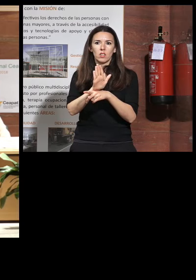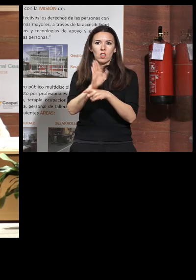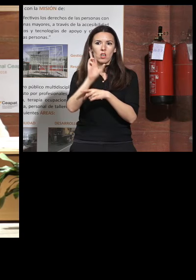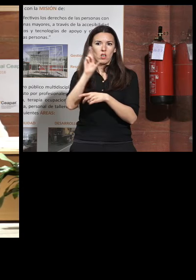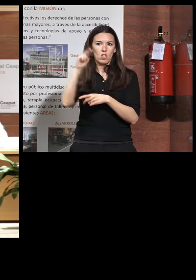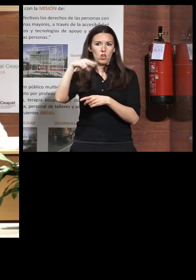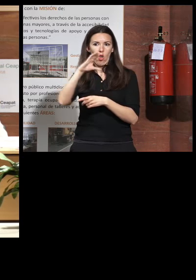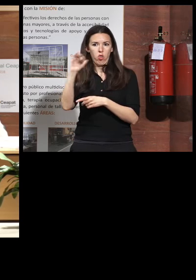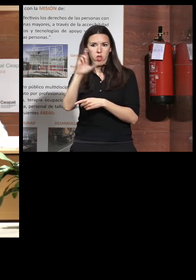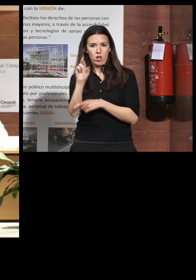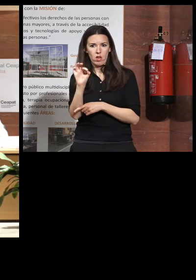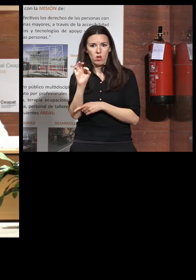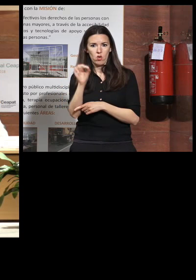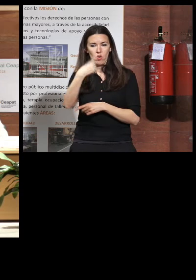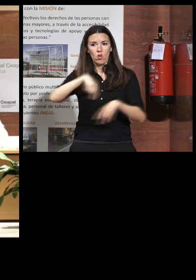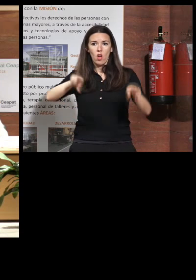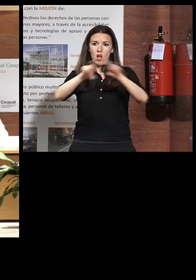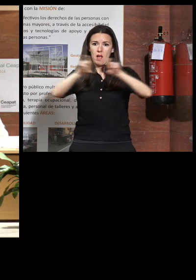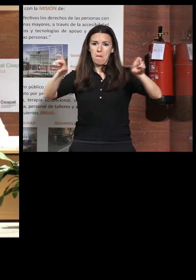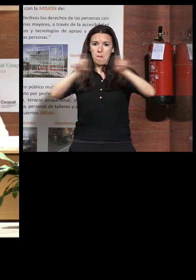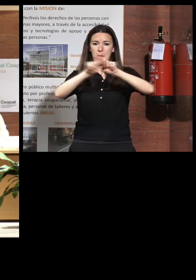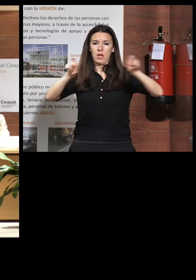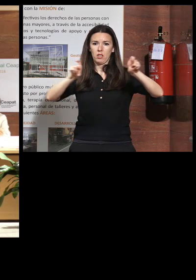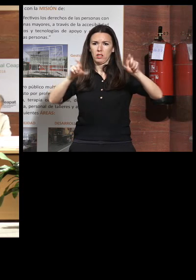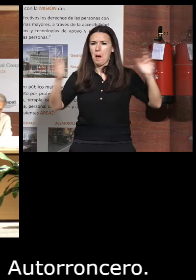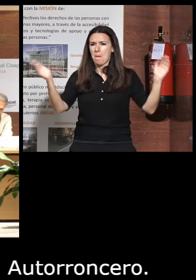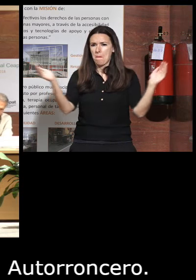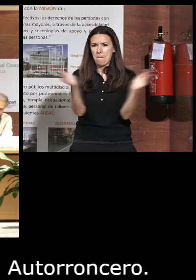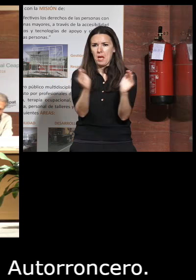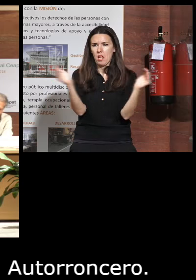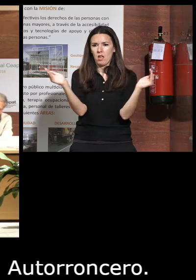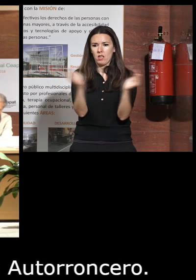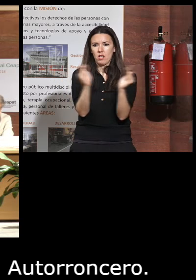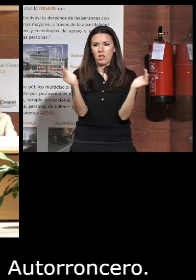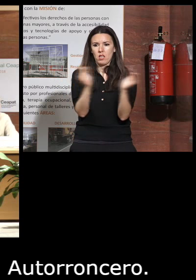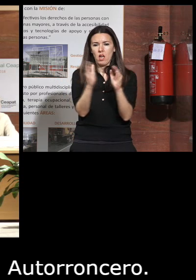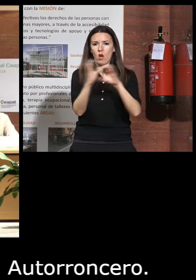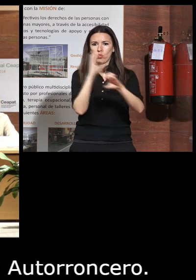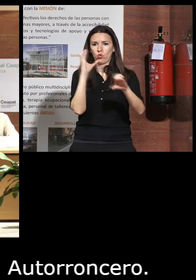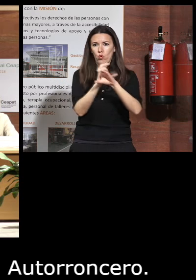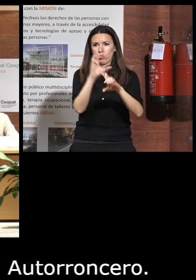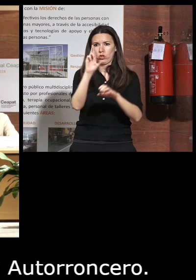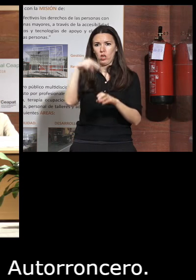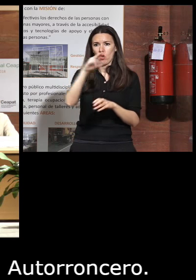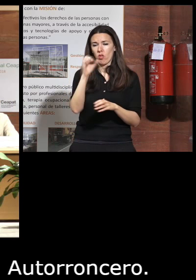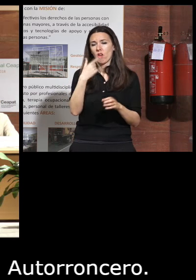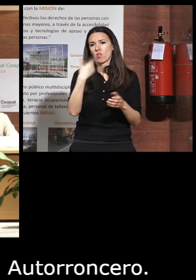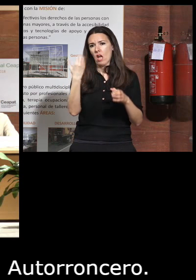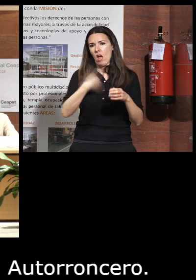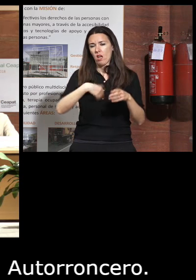somos una empresa muy pequeñita que llevamos en el transporte adaptado